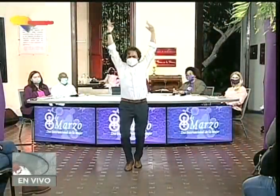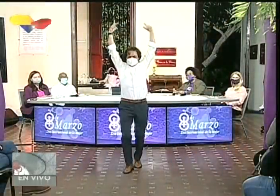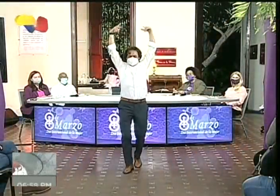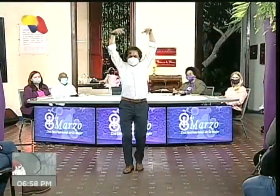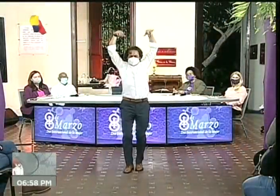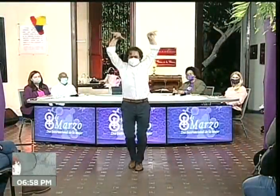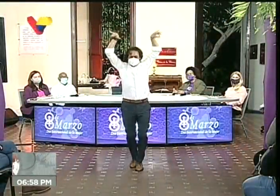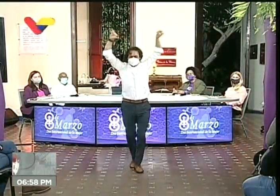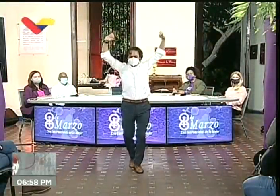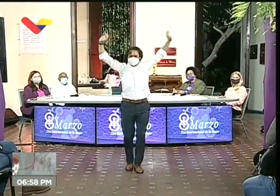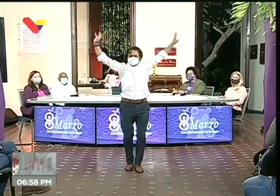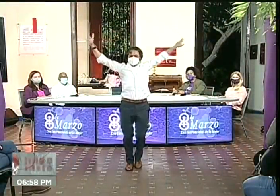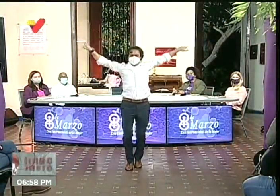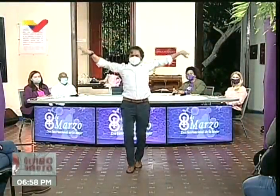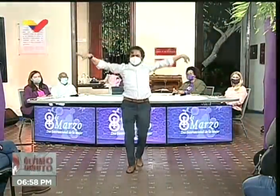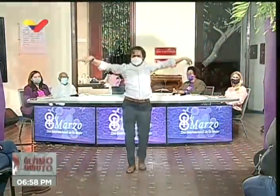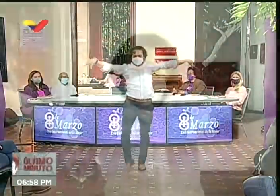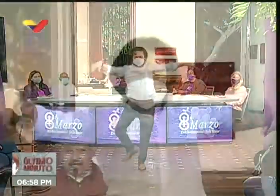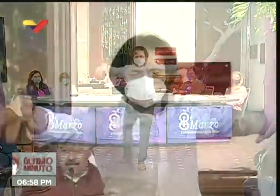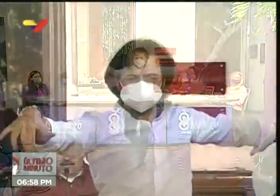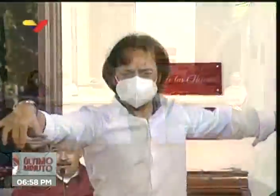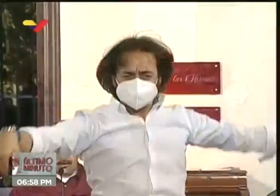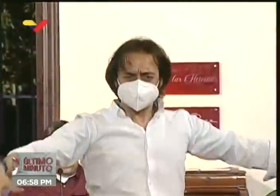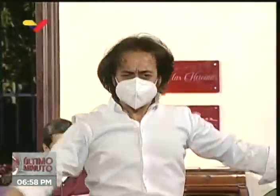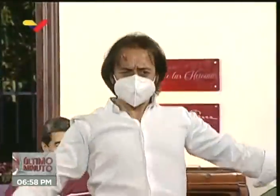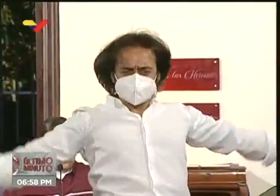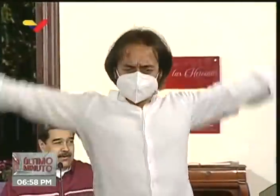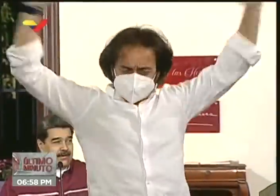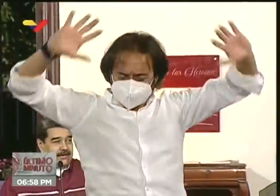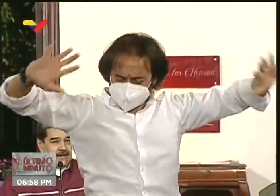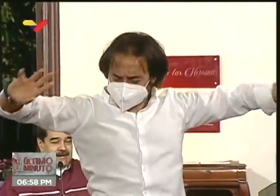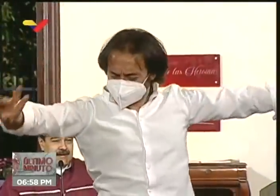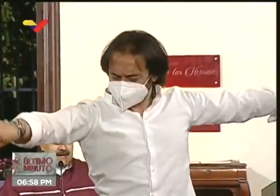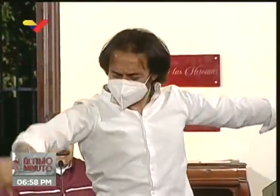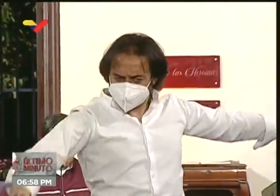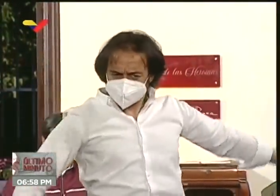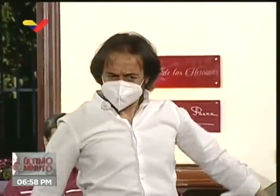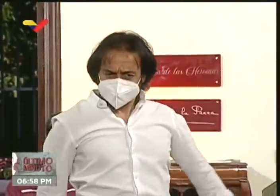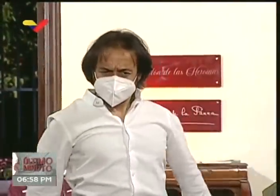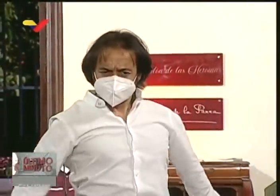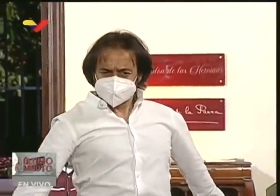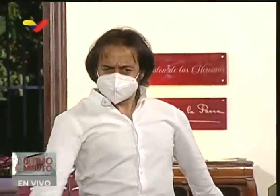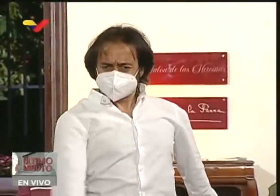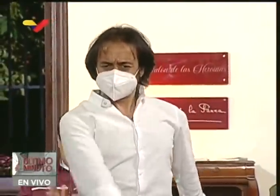cumplido, que libera mi lado, tu cargada.